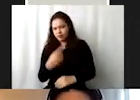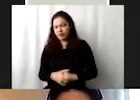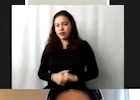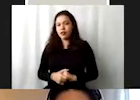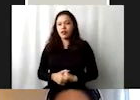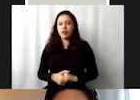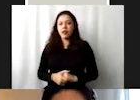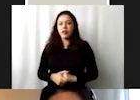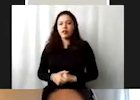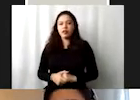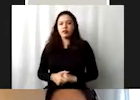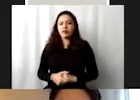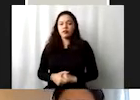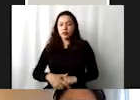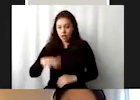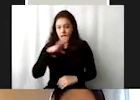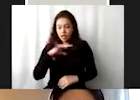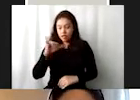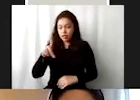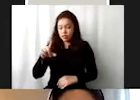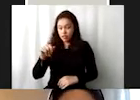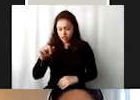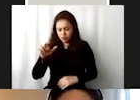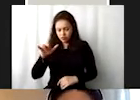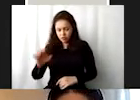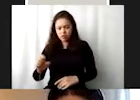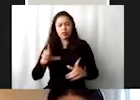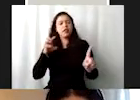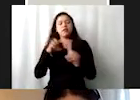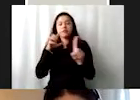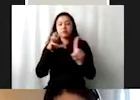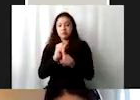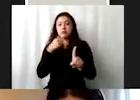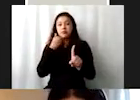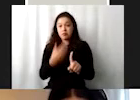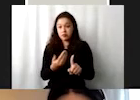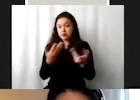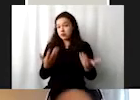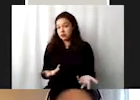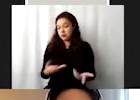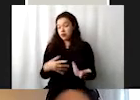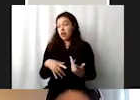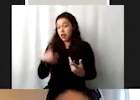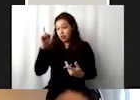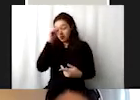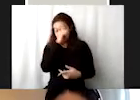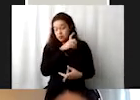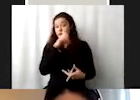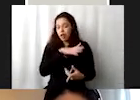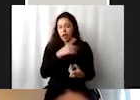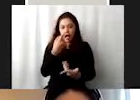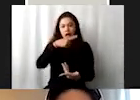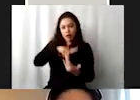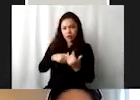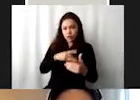indicadores, hay metas en cada objetivo y estas son complejas, tienen todo un procedimiento para su